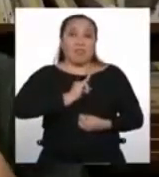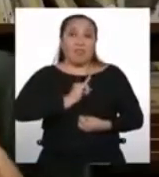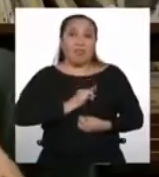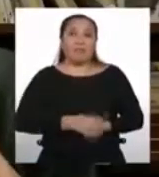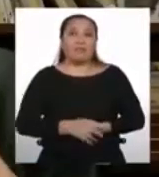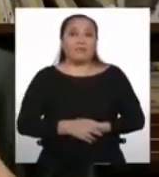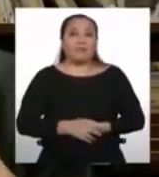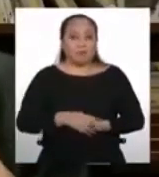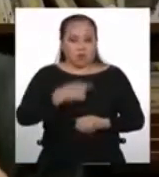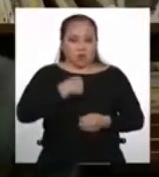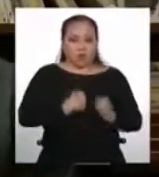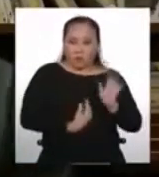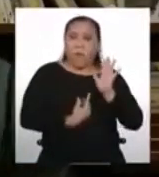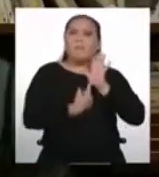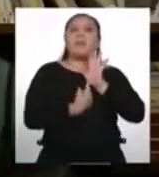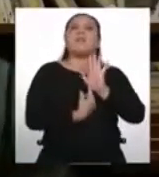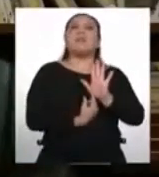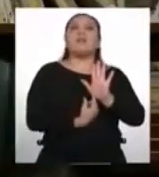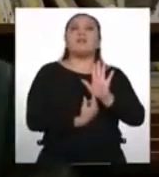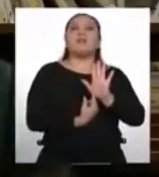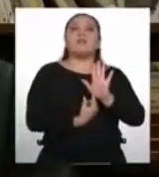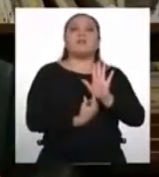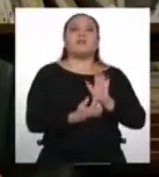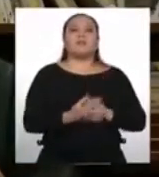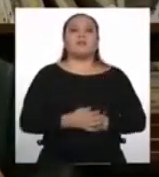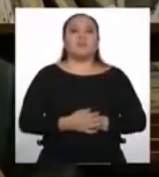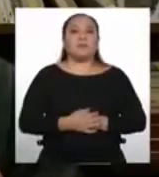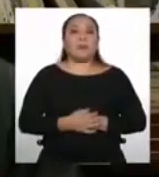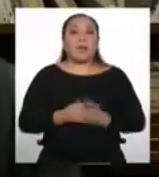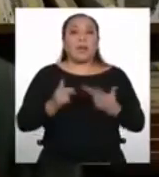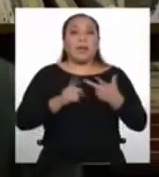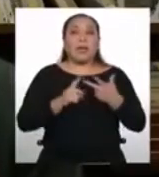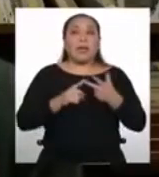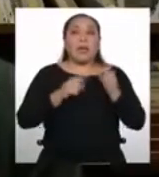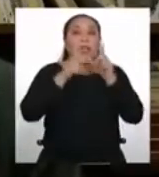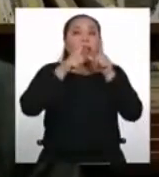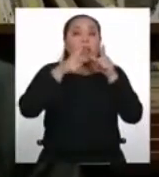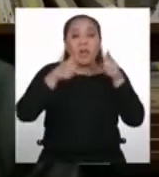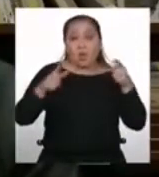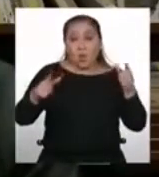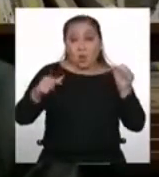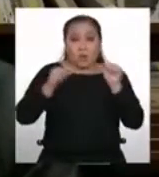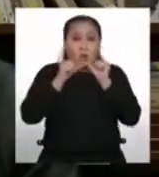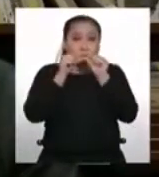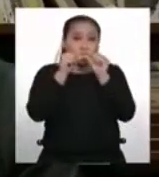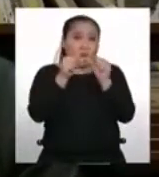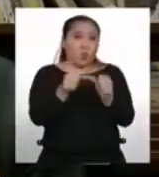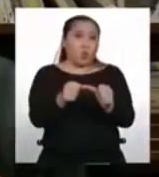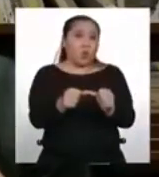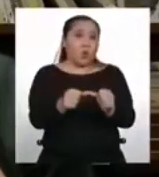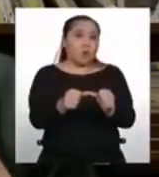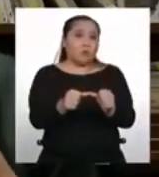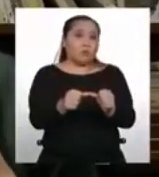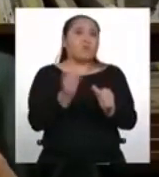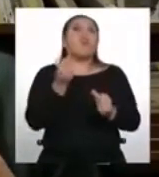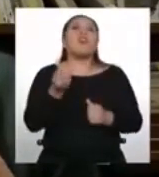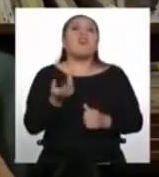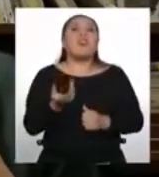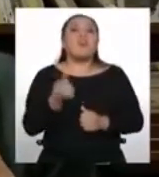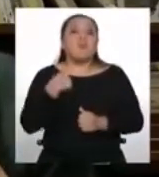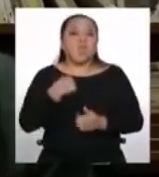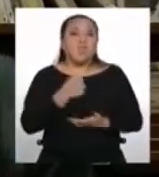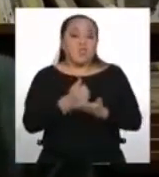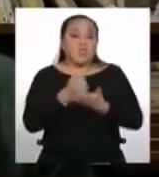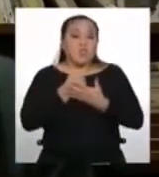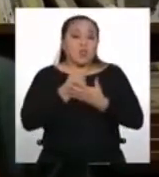para presentarnos, digamos, ¿no? Y las lenguas se mantienen porque nos permiten hacer